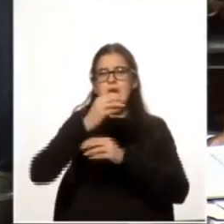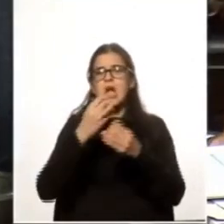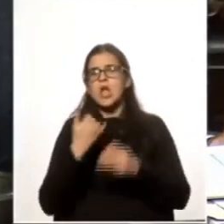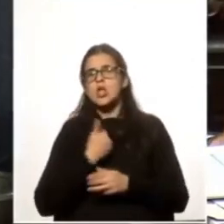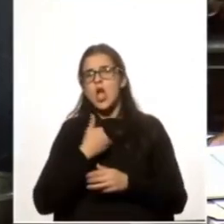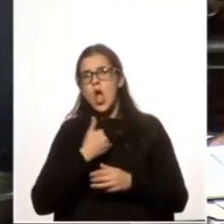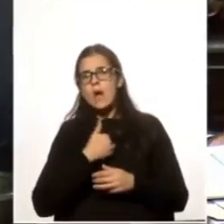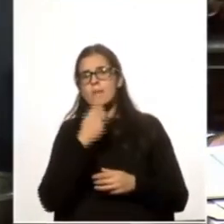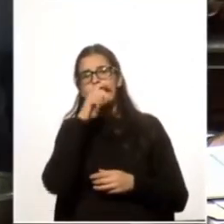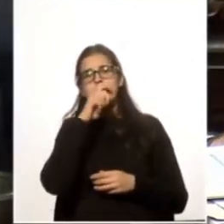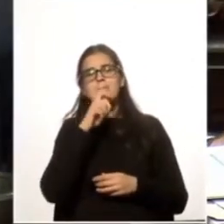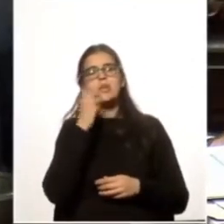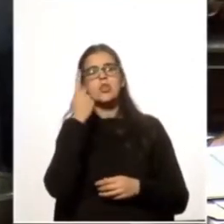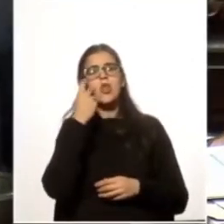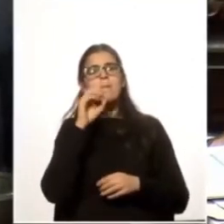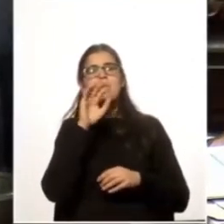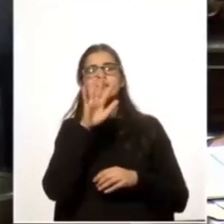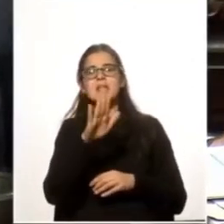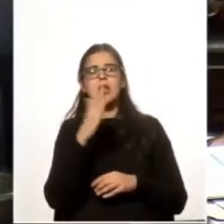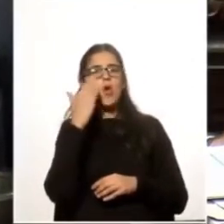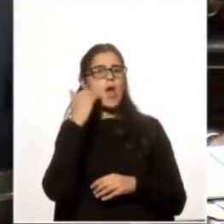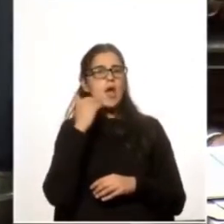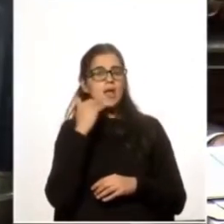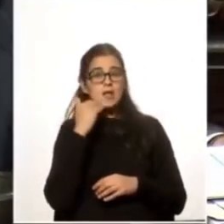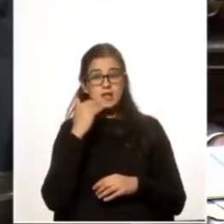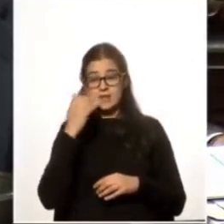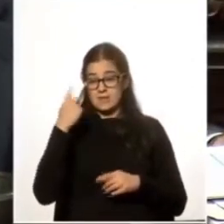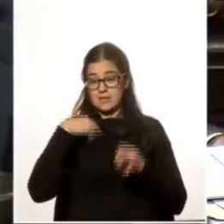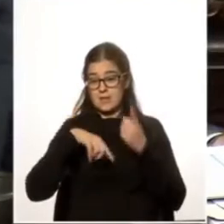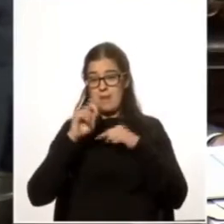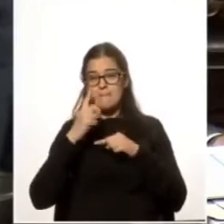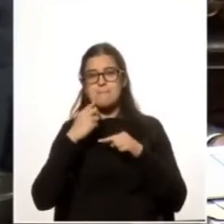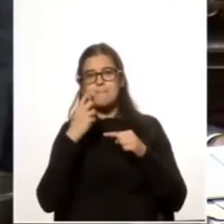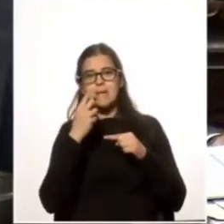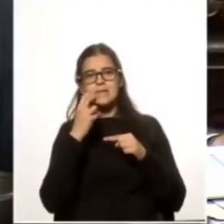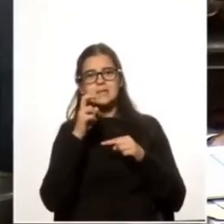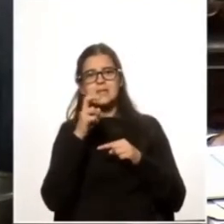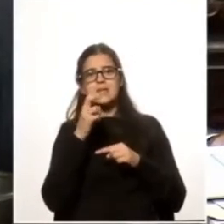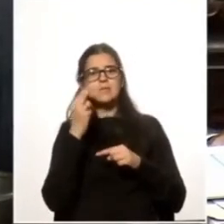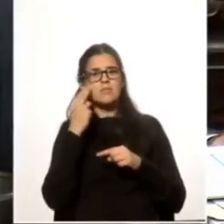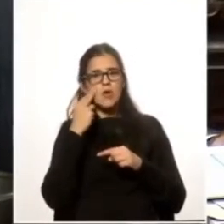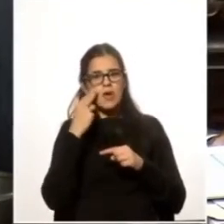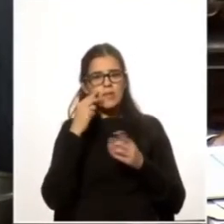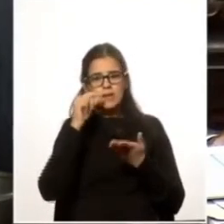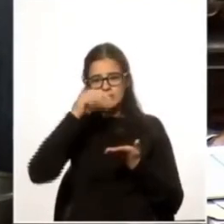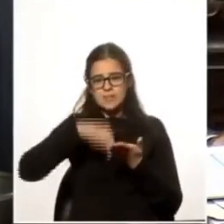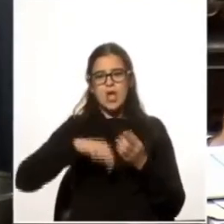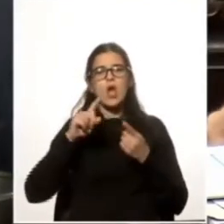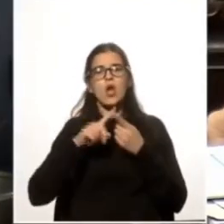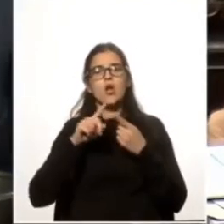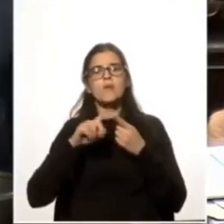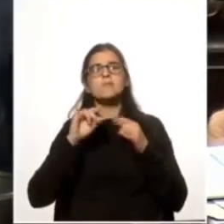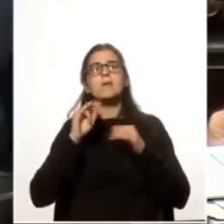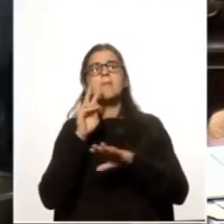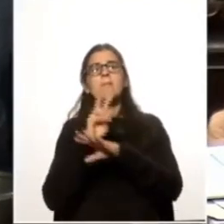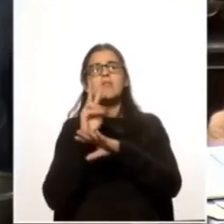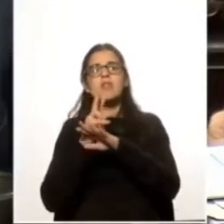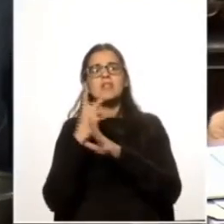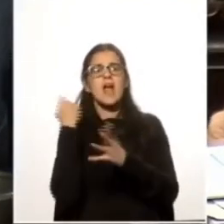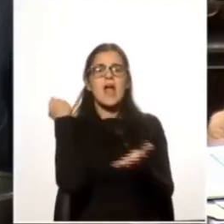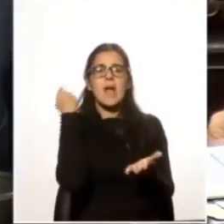abril del 2005 para desandar el camino del nuevo del tratado de protección de inversiones